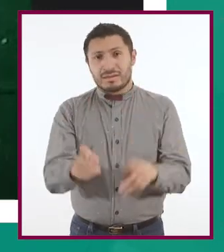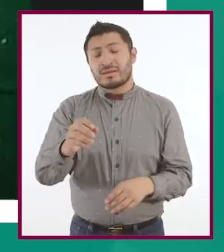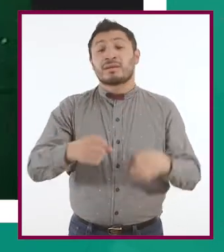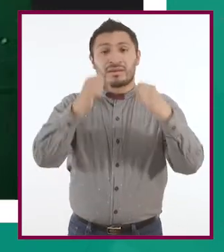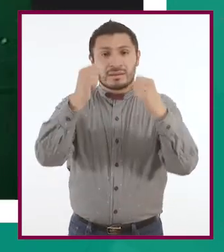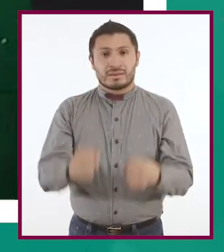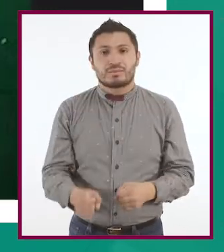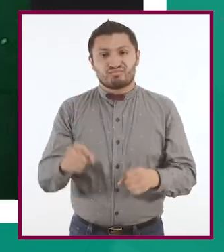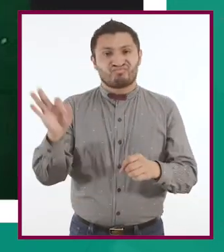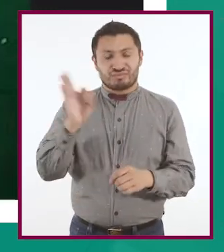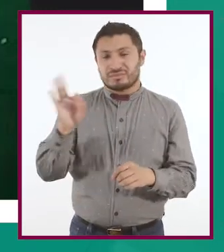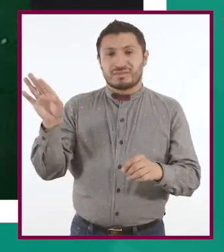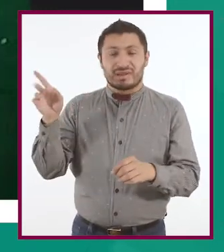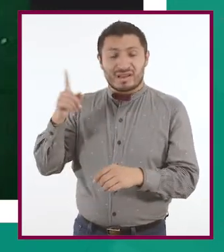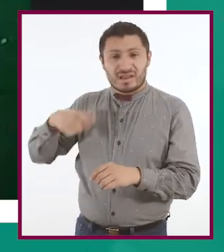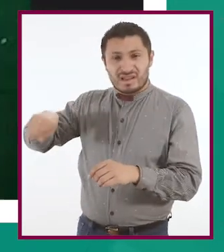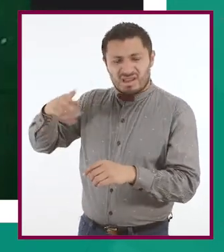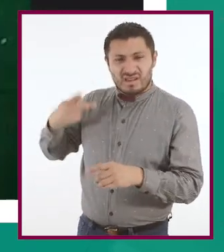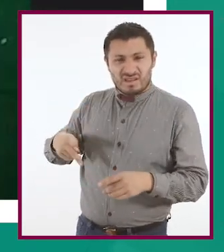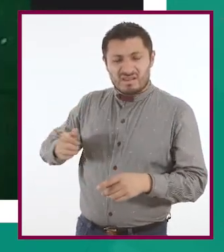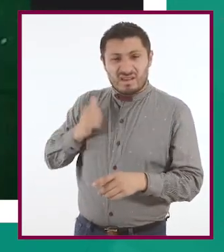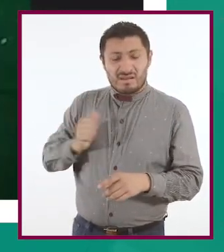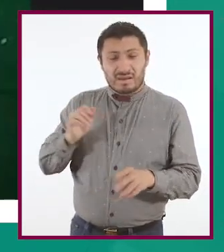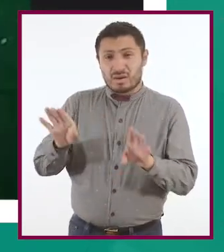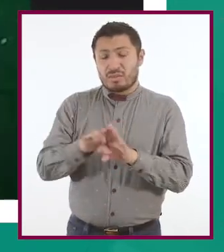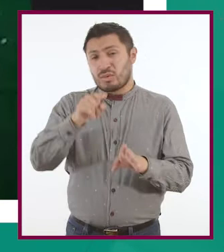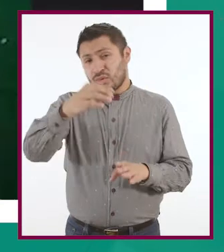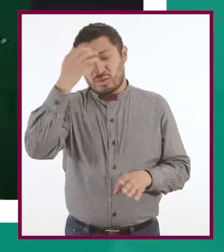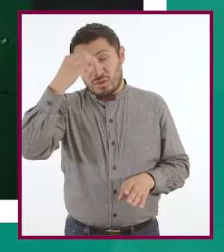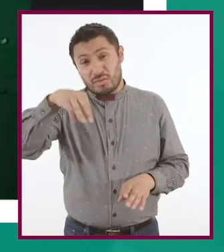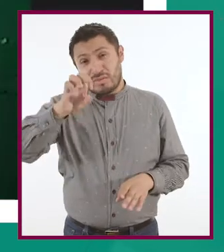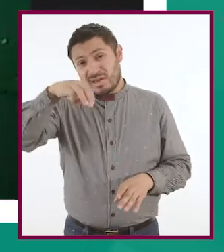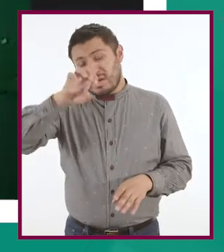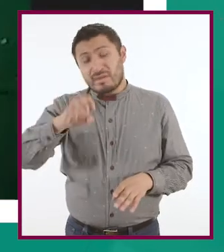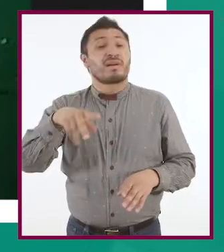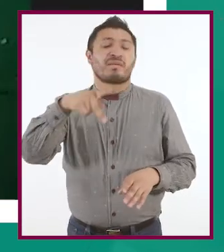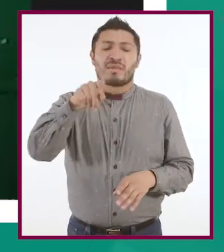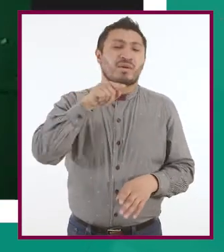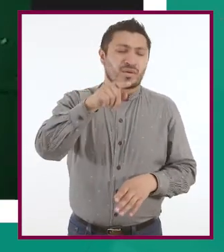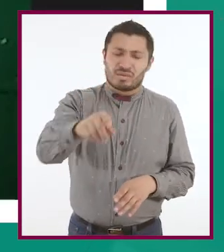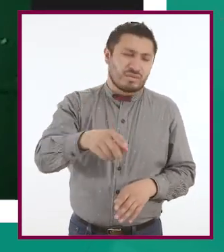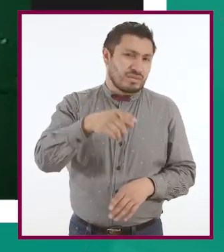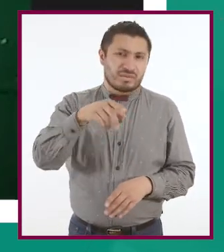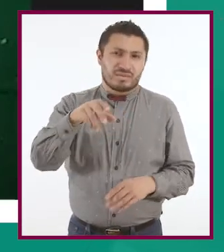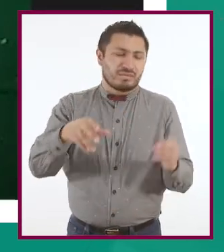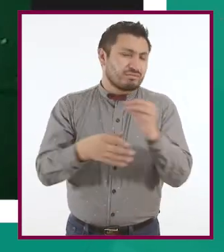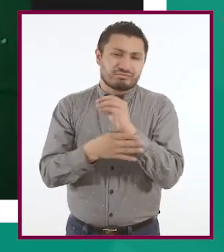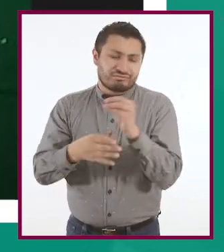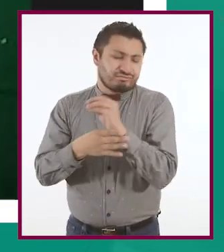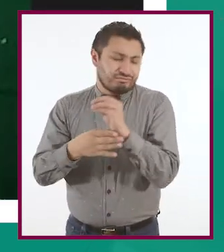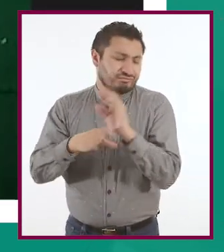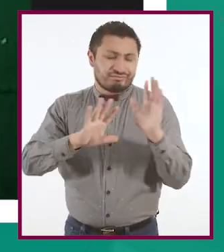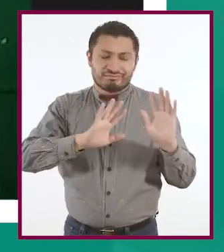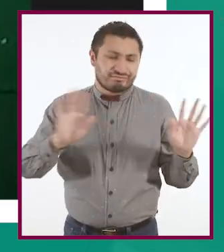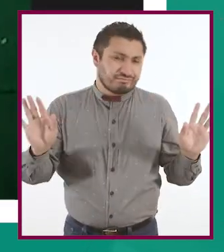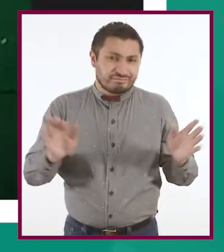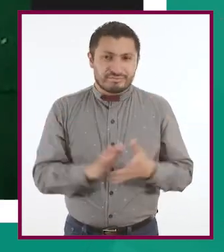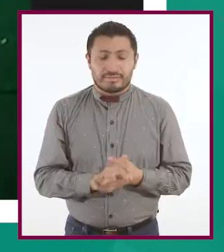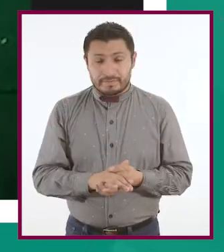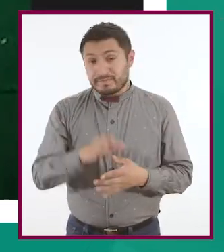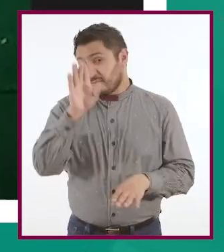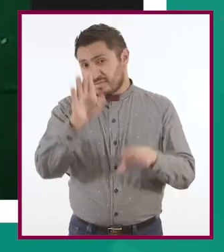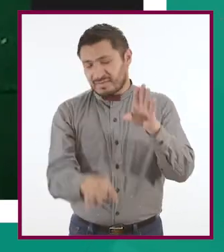van a conocer como usar el meme ya nos van a estar diciendo así y todo eso nos van a estar